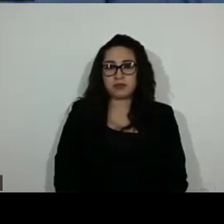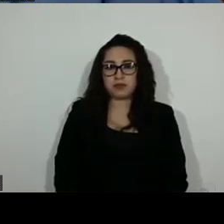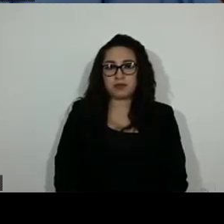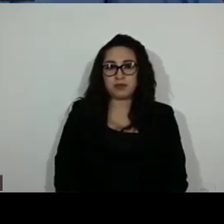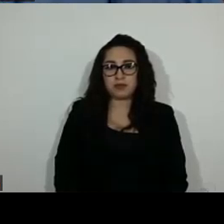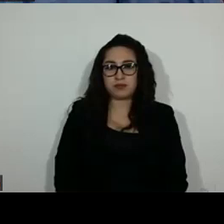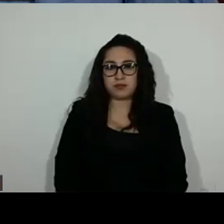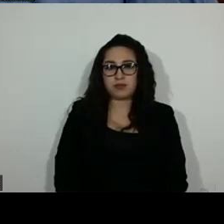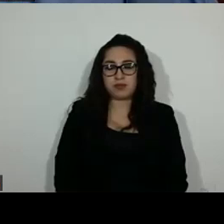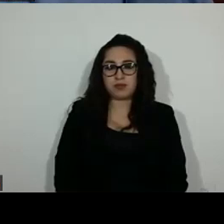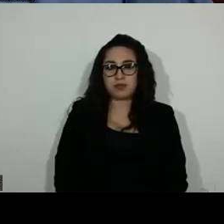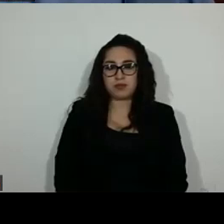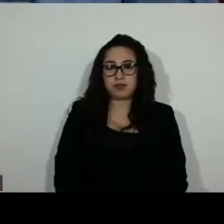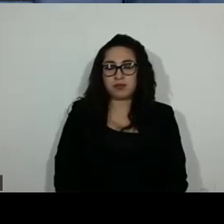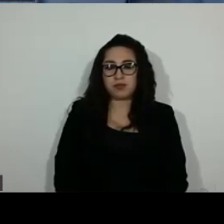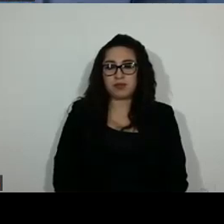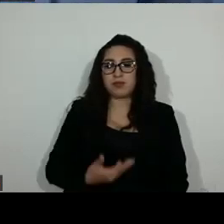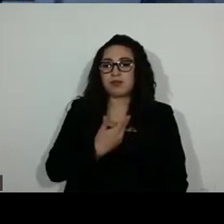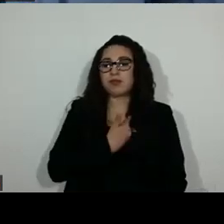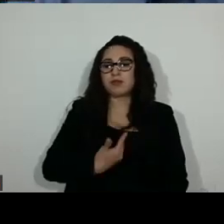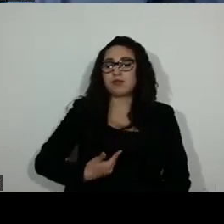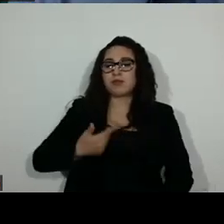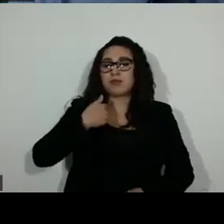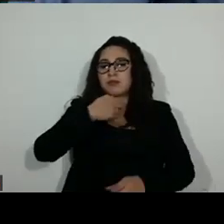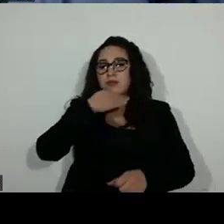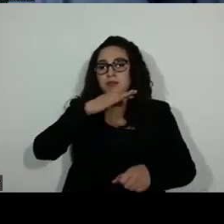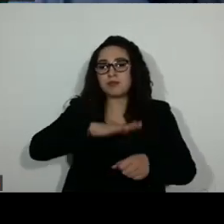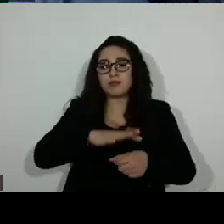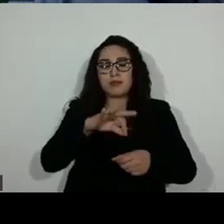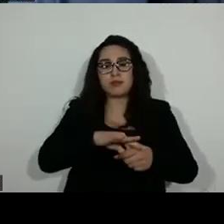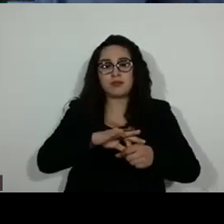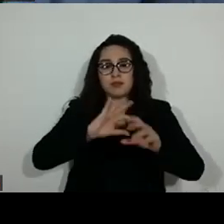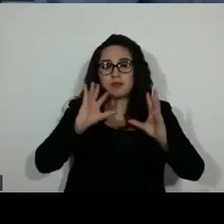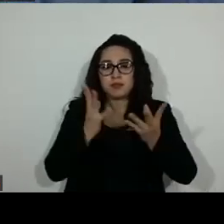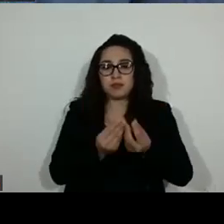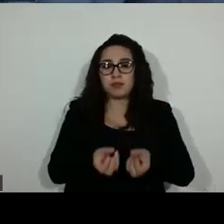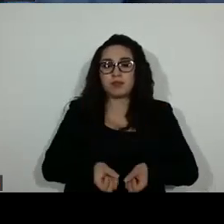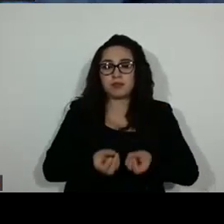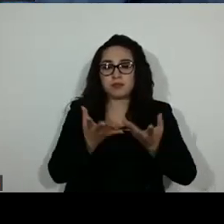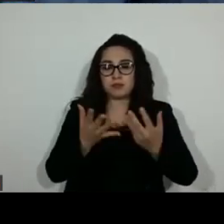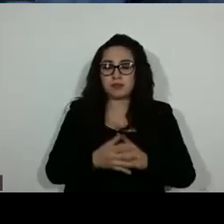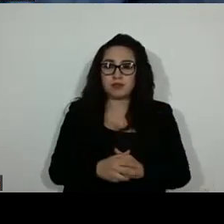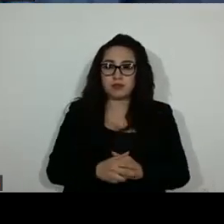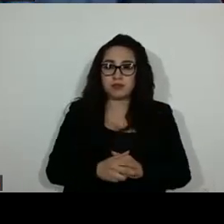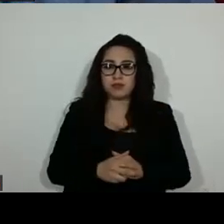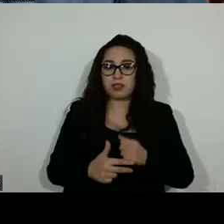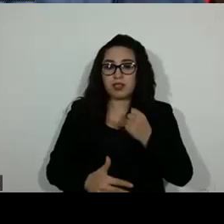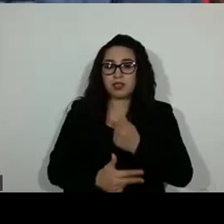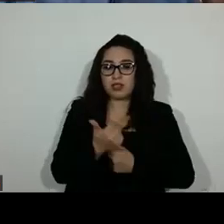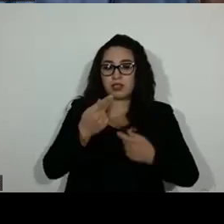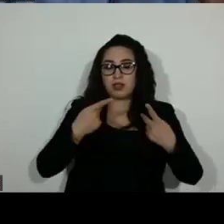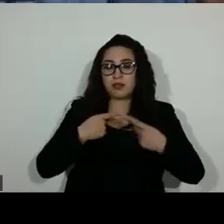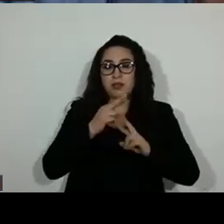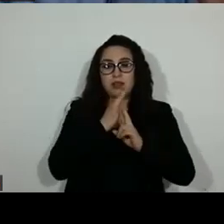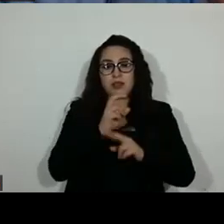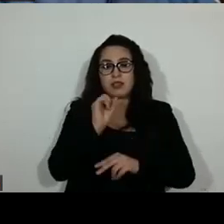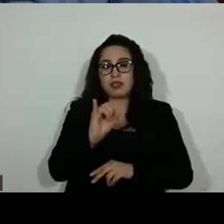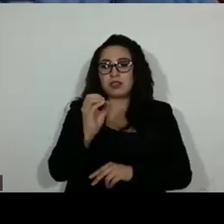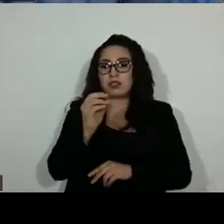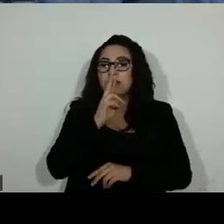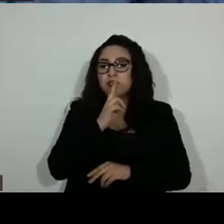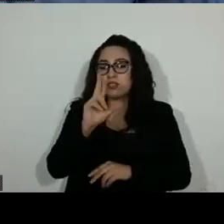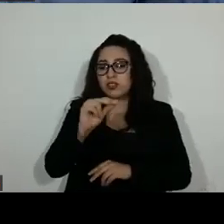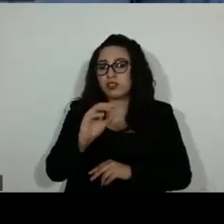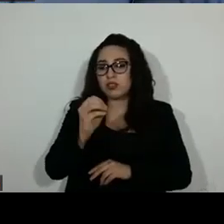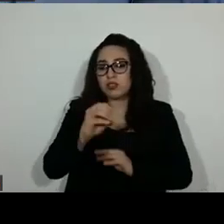Diputado presidente, le informo el resultado de la votación. Trece votos a favor, cero votos en contra, cero